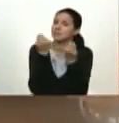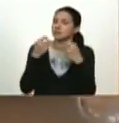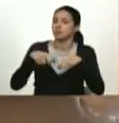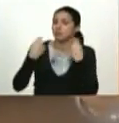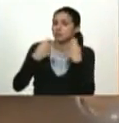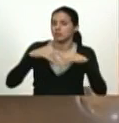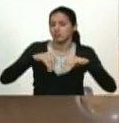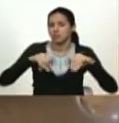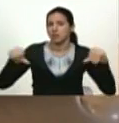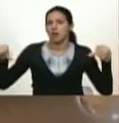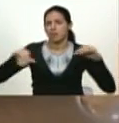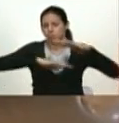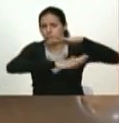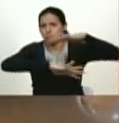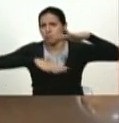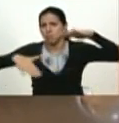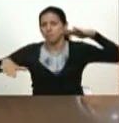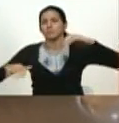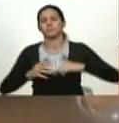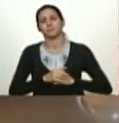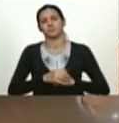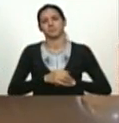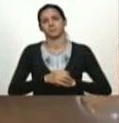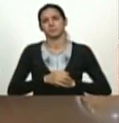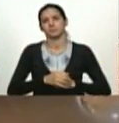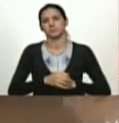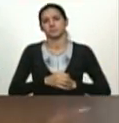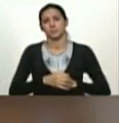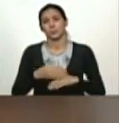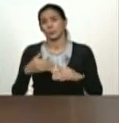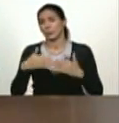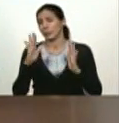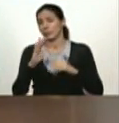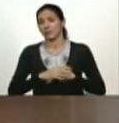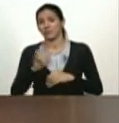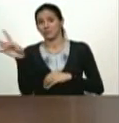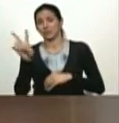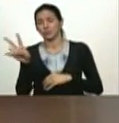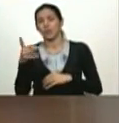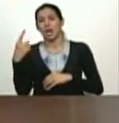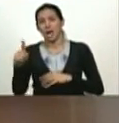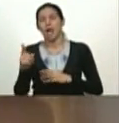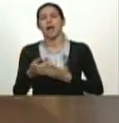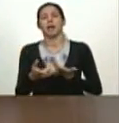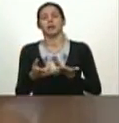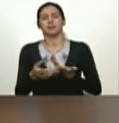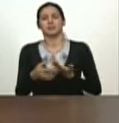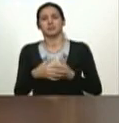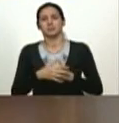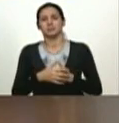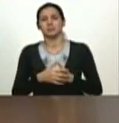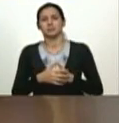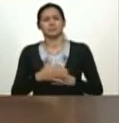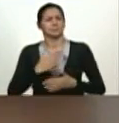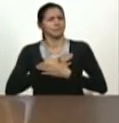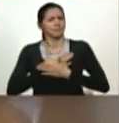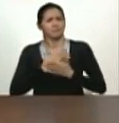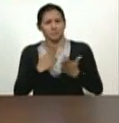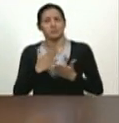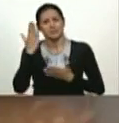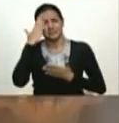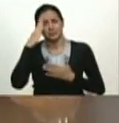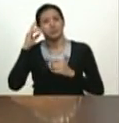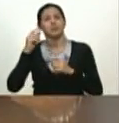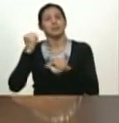pescadores y pescadoras rompa récord y Venezuela tiene una vocación de pesca y de